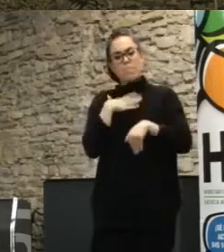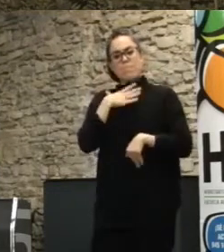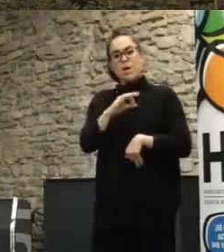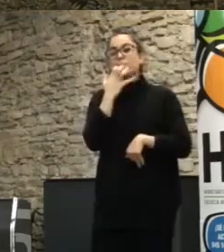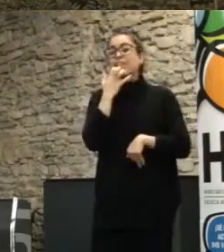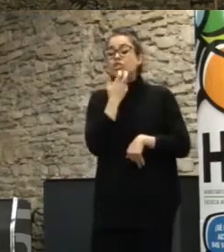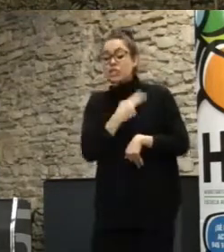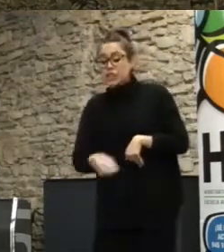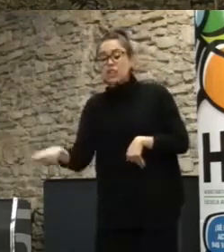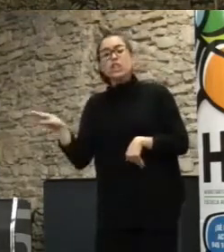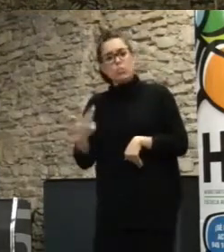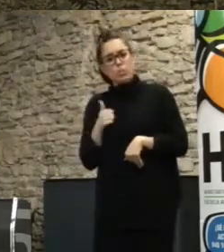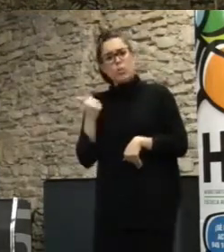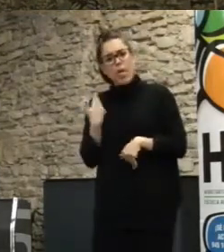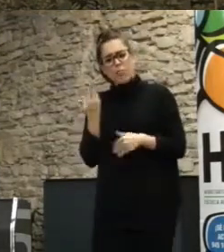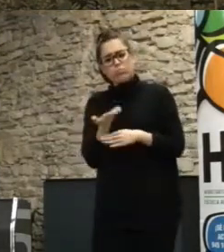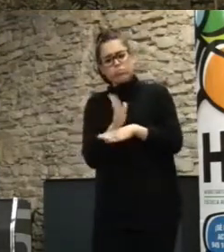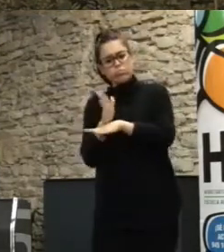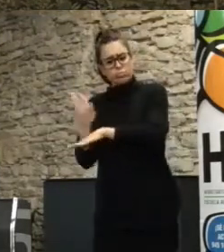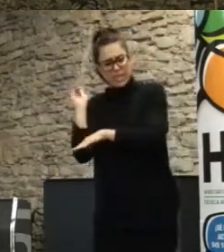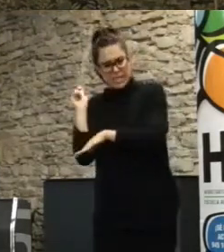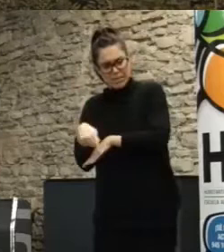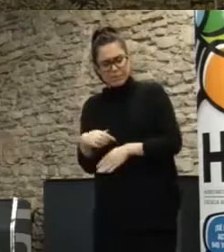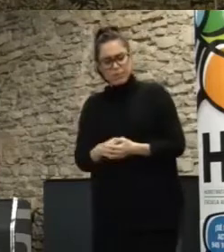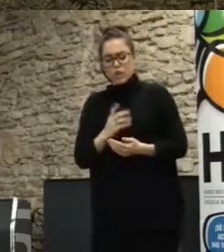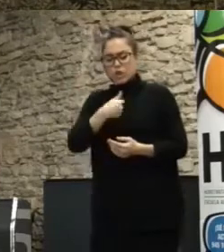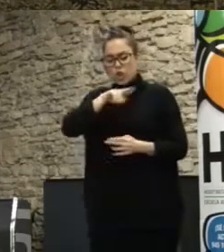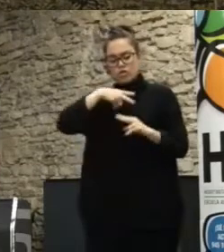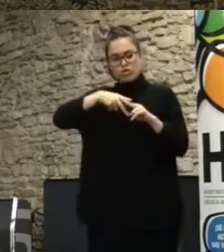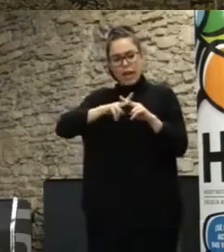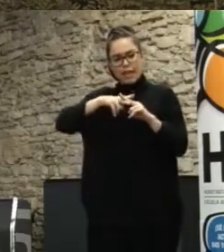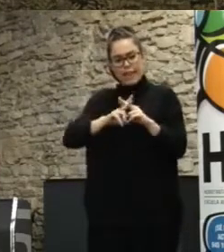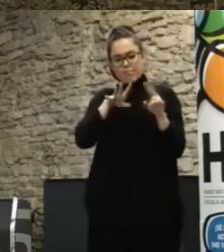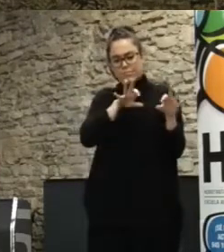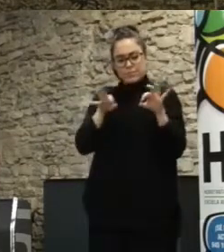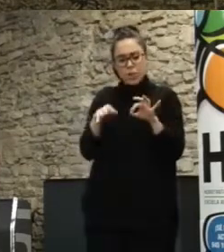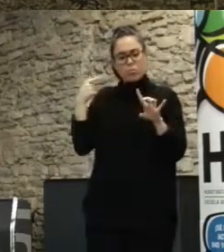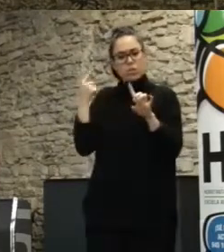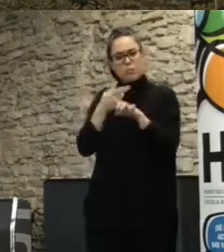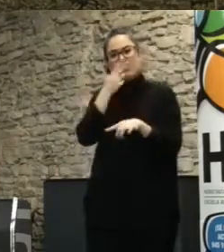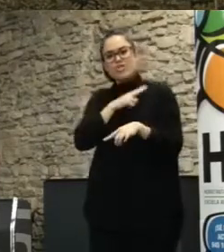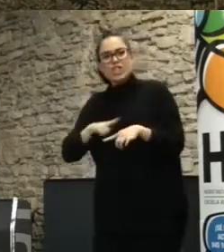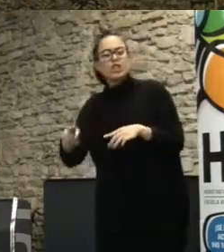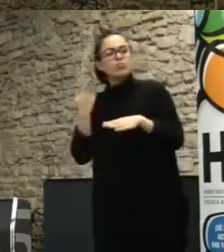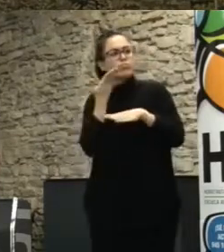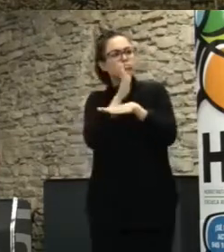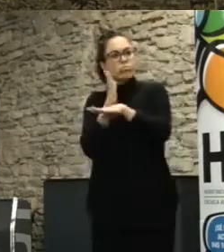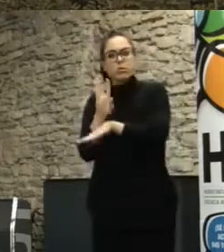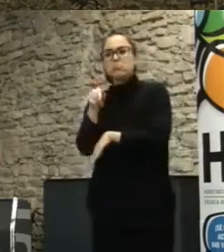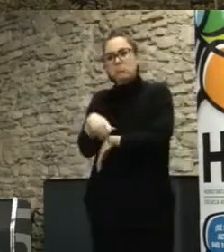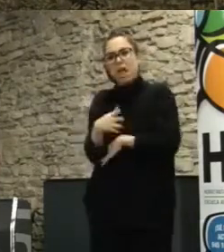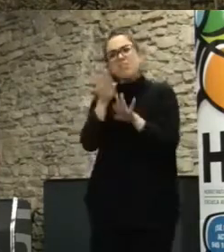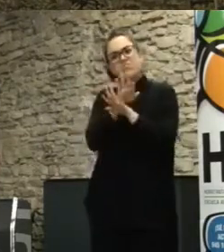que proponen cosas muy interesantes, ¿no? Hacemos toda una serie de talleres para que se propusieran, bueno, sobre todo es algo muy educativo, ¿no? De